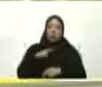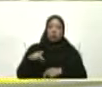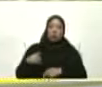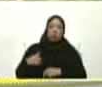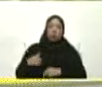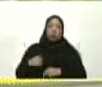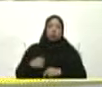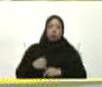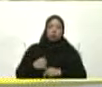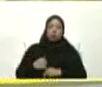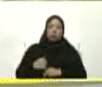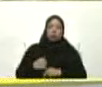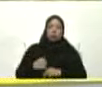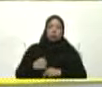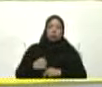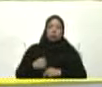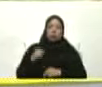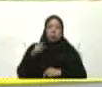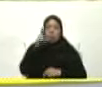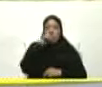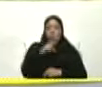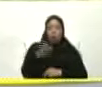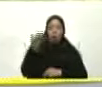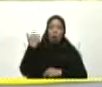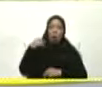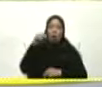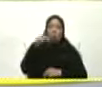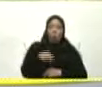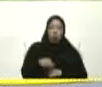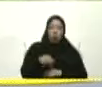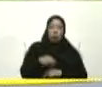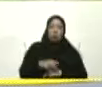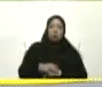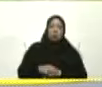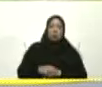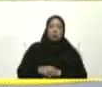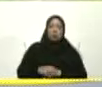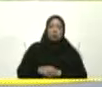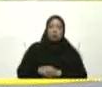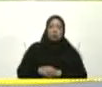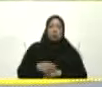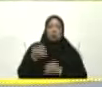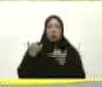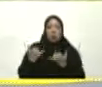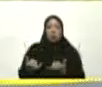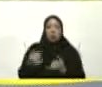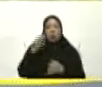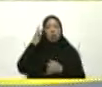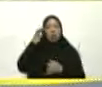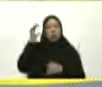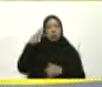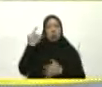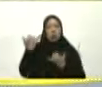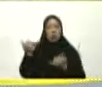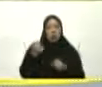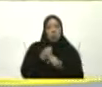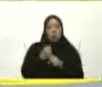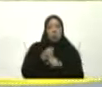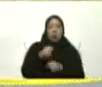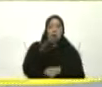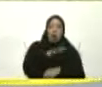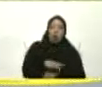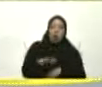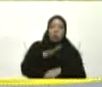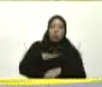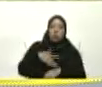hecho Pasado Hoy día Se hace una realidad Ese sueño Donde podemos